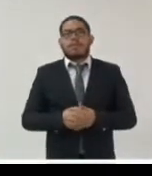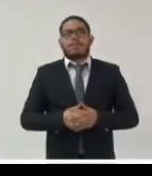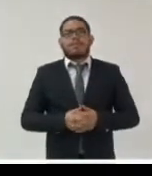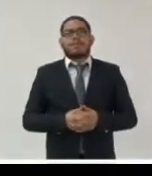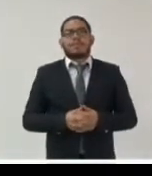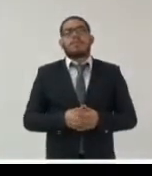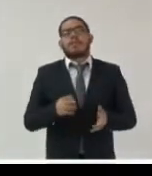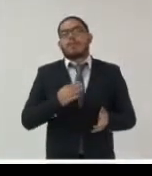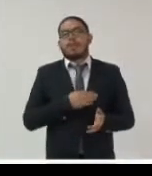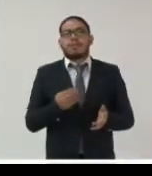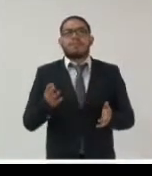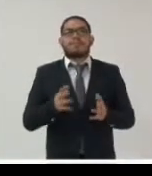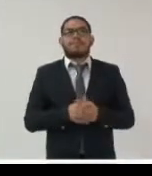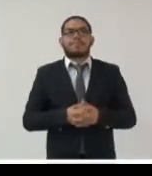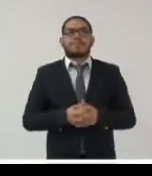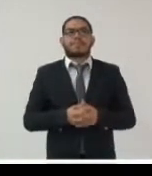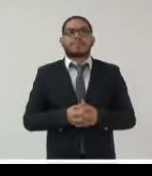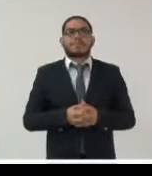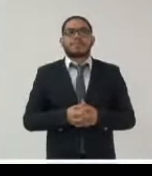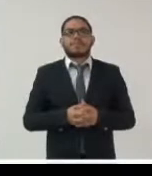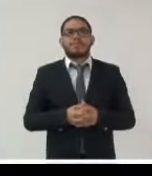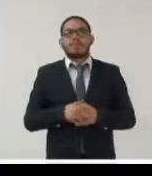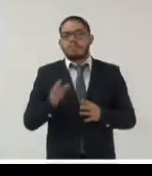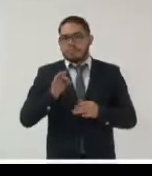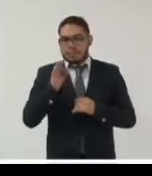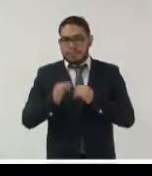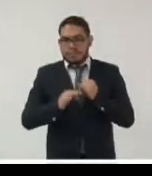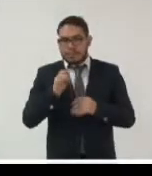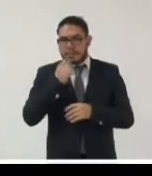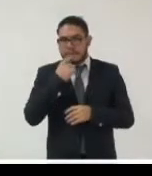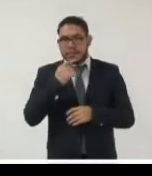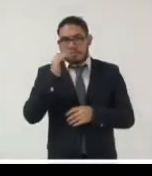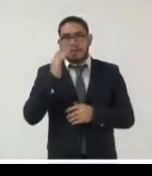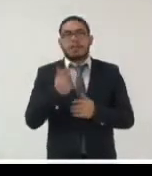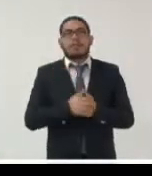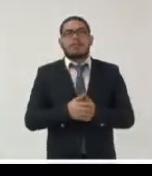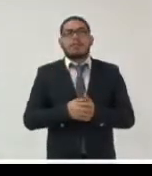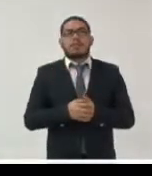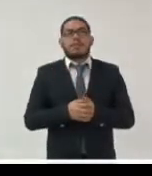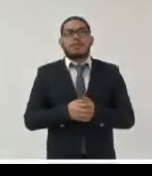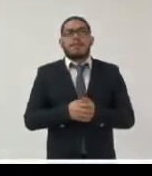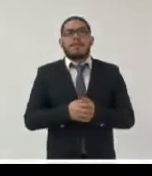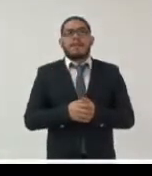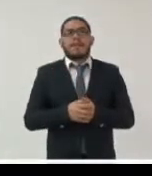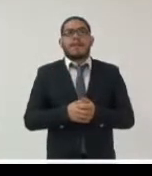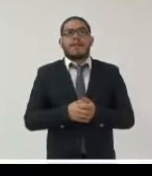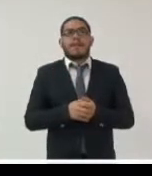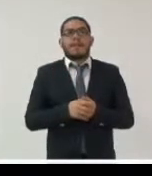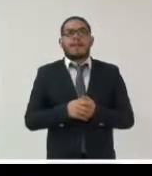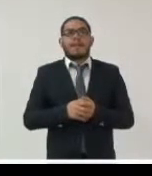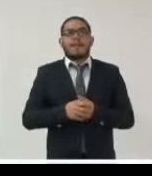bueno consideraciones finales y he corrido un poquito porque sí que el tiempo es corto y me gustaría